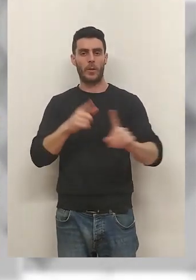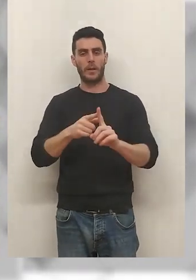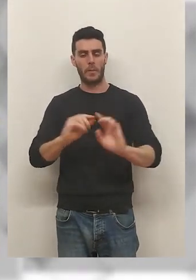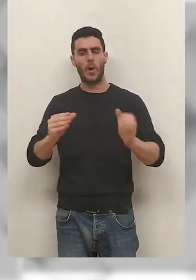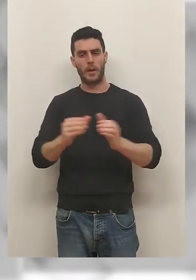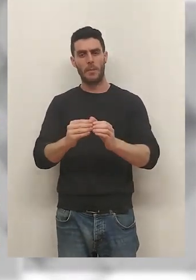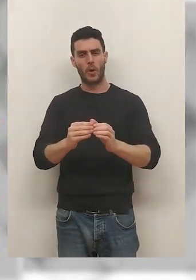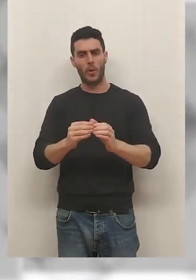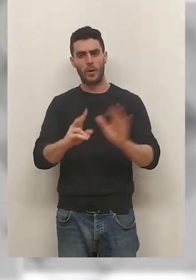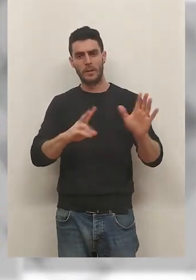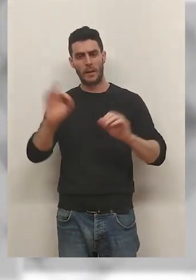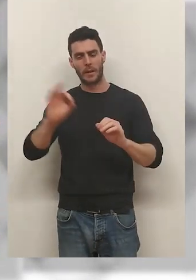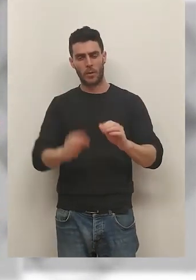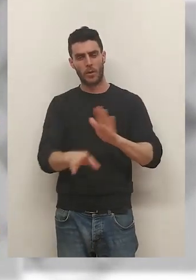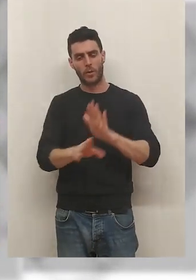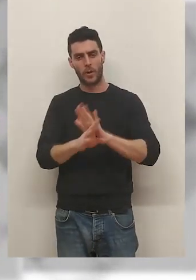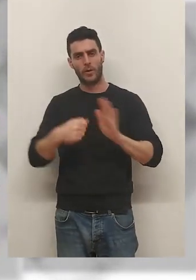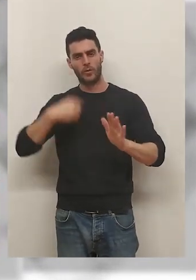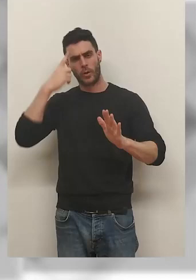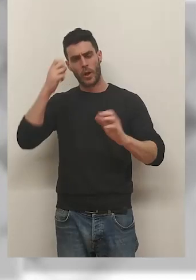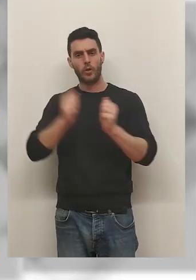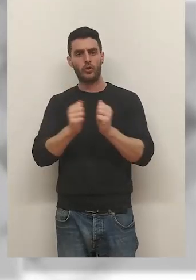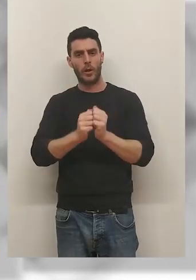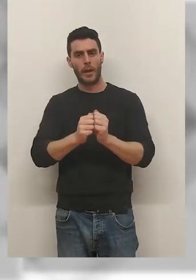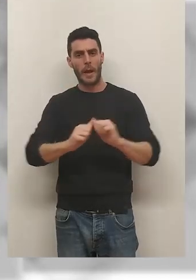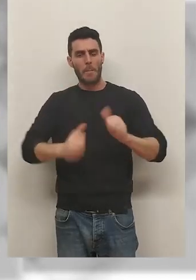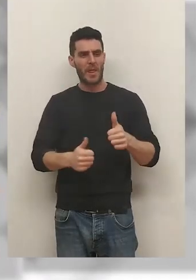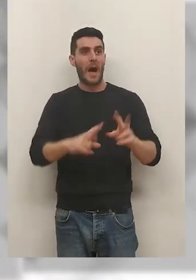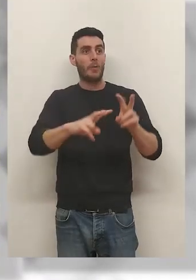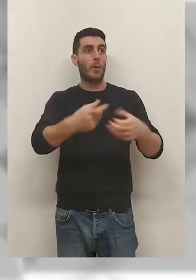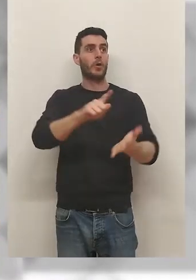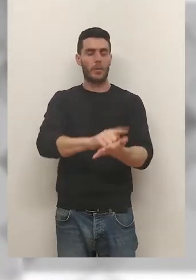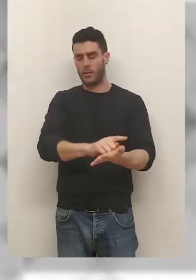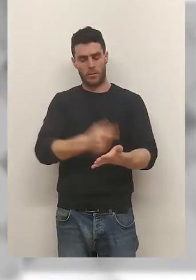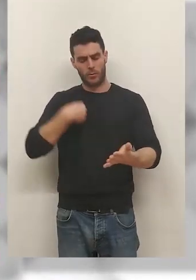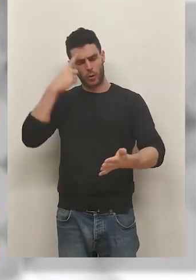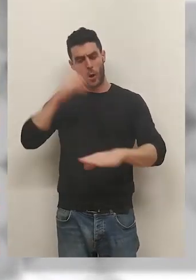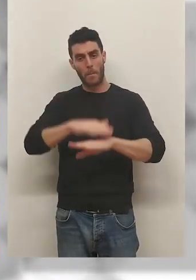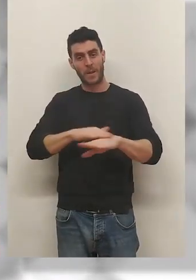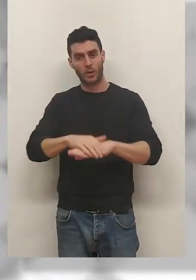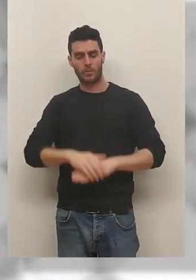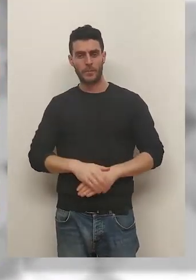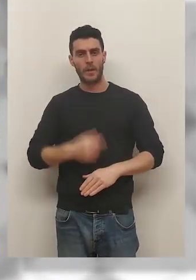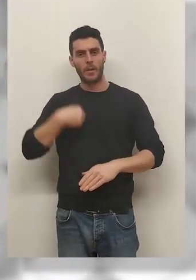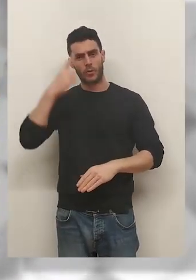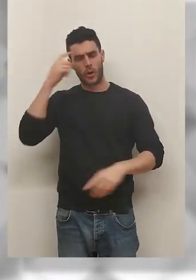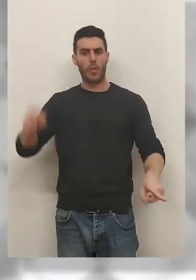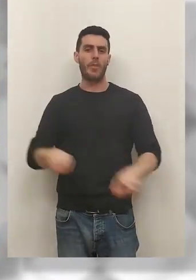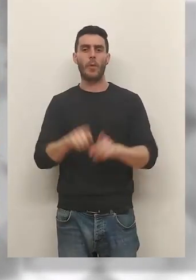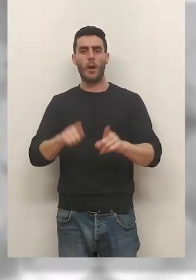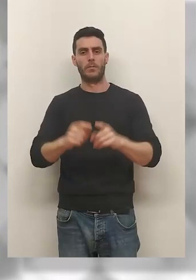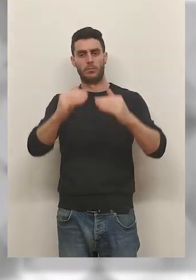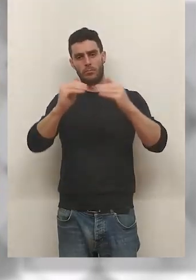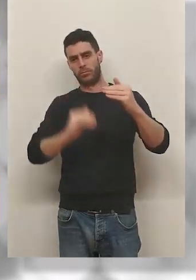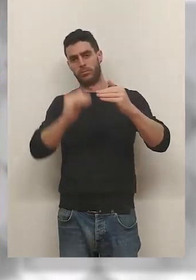mantener una plantilla al 70% y creo que esa solidez y no empezar de cero otra vez creo que es fundamental. Yo creo que estemos donde estemos, yo